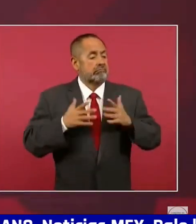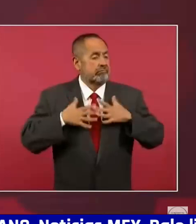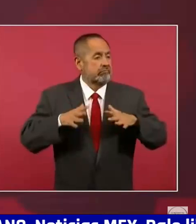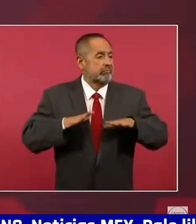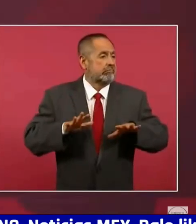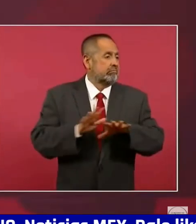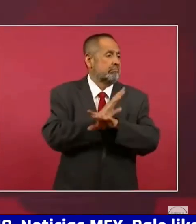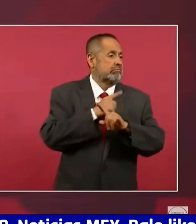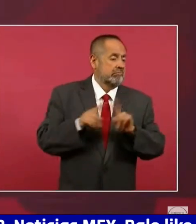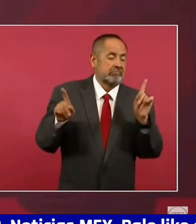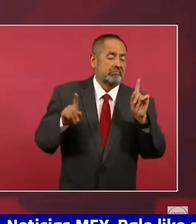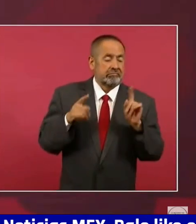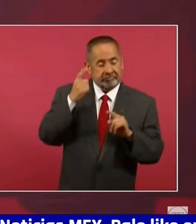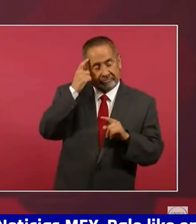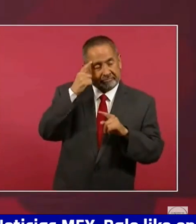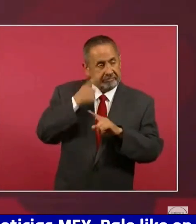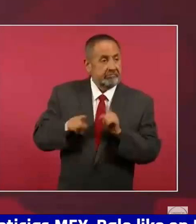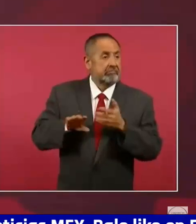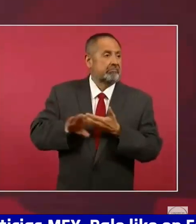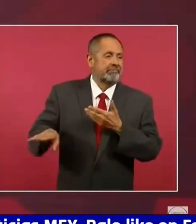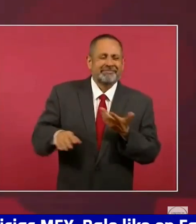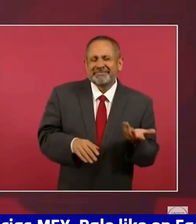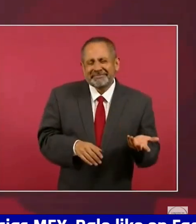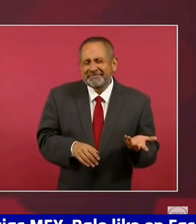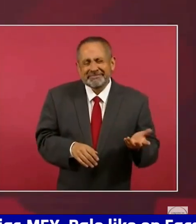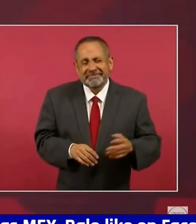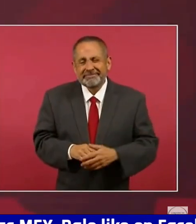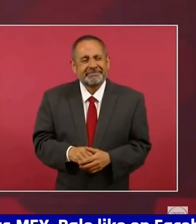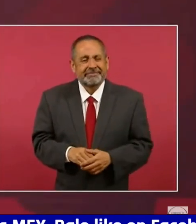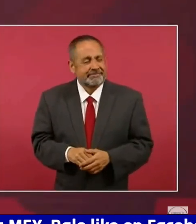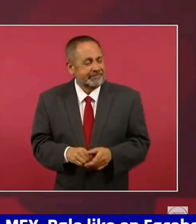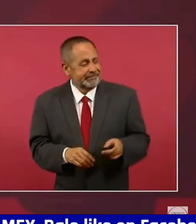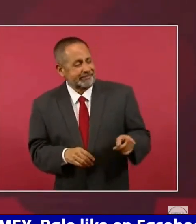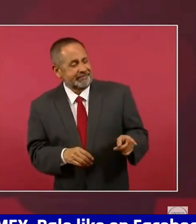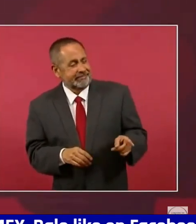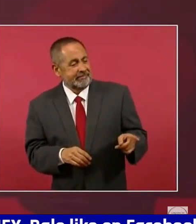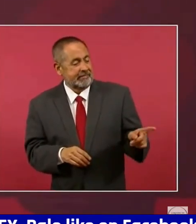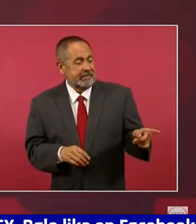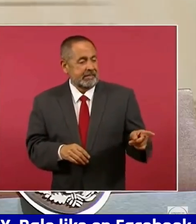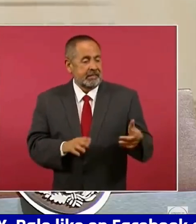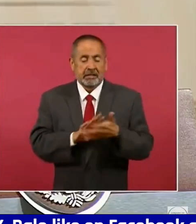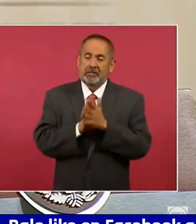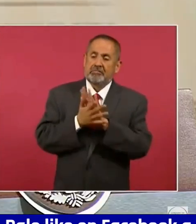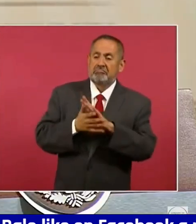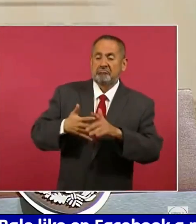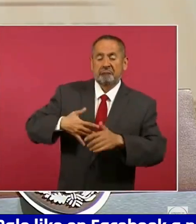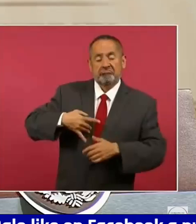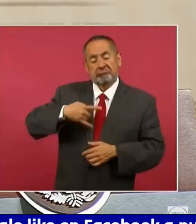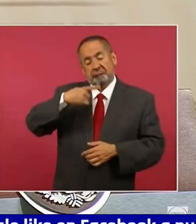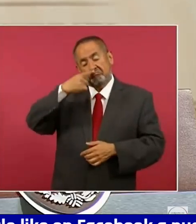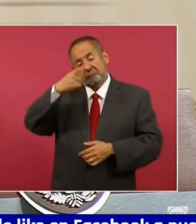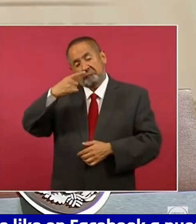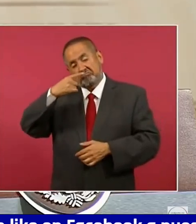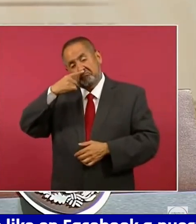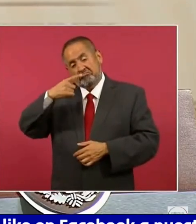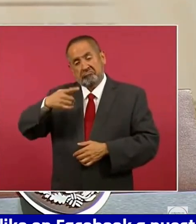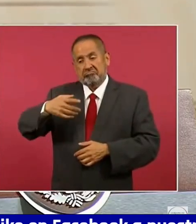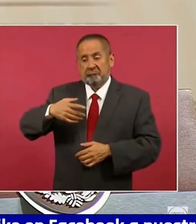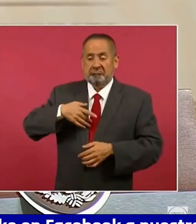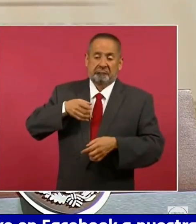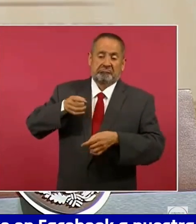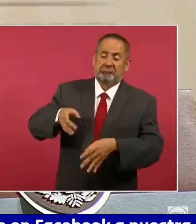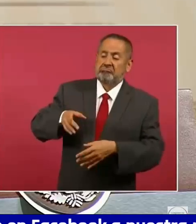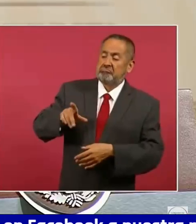hasta los más soberbios en contra